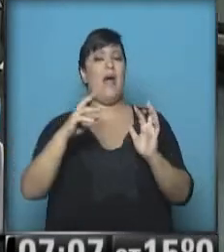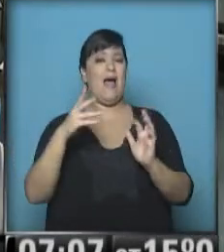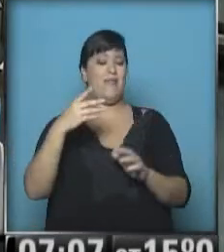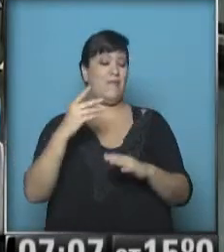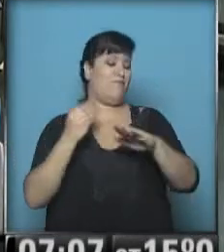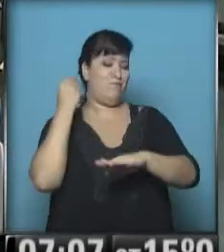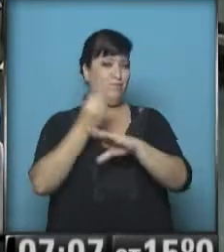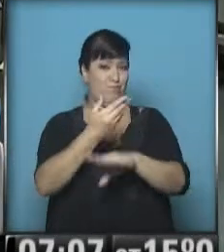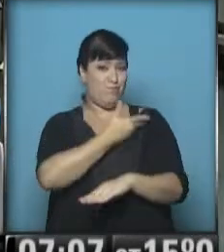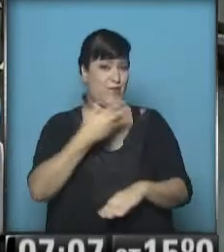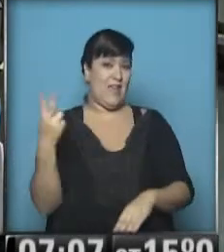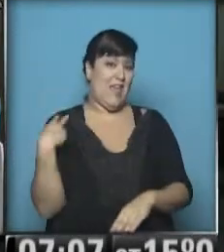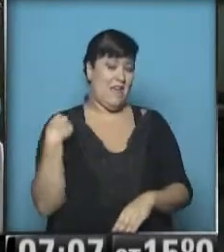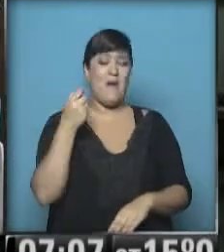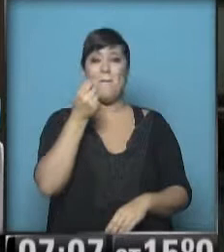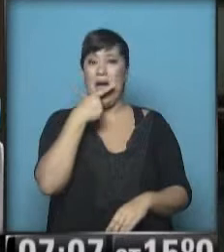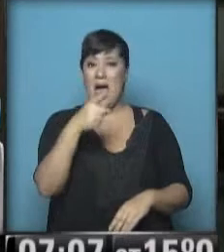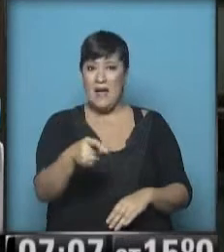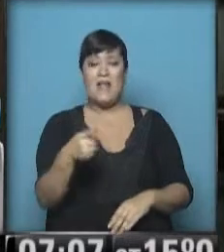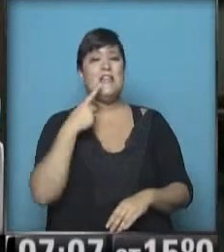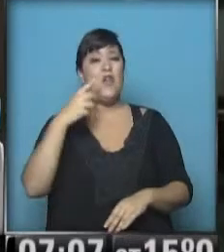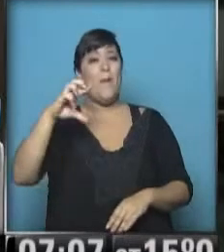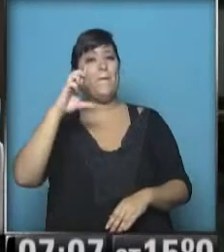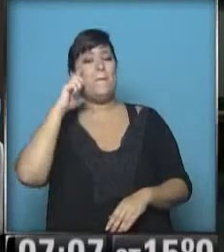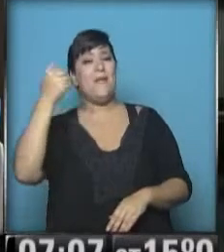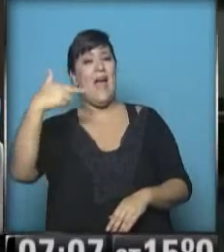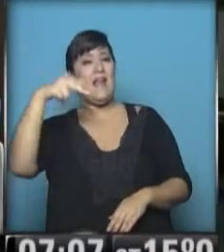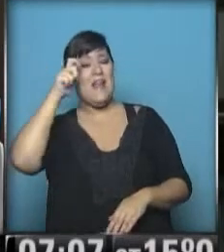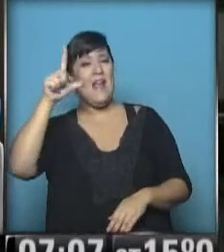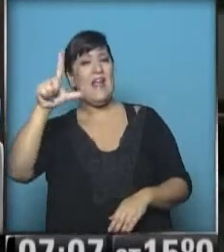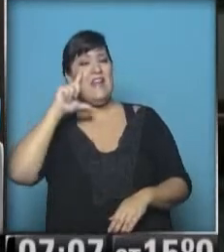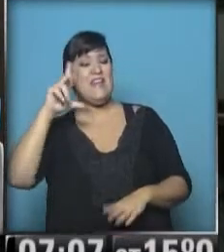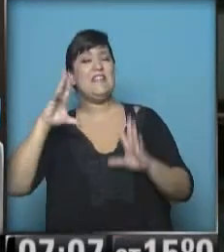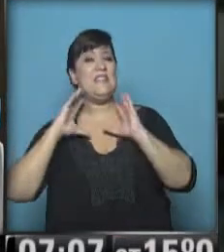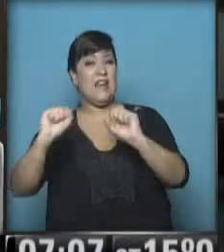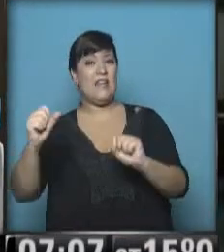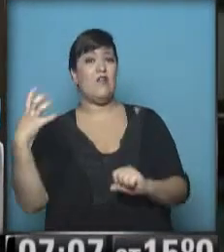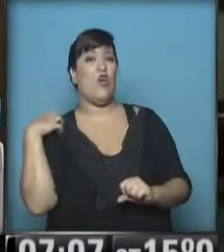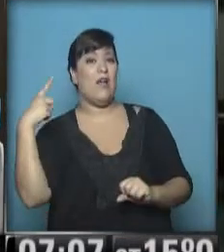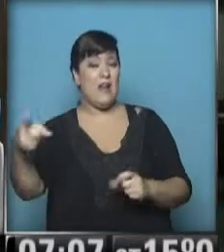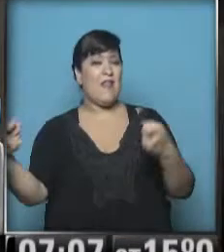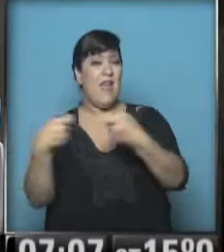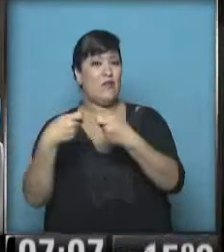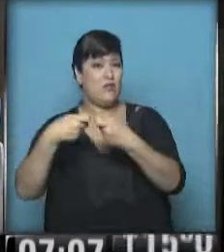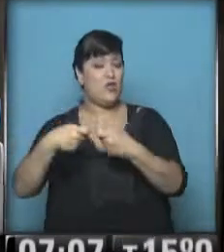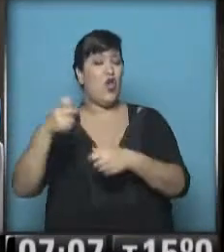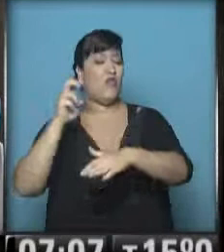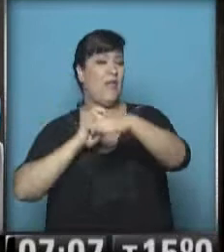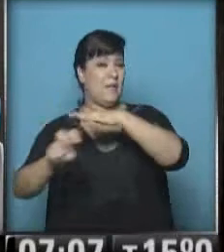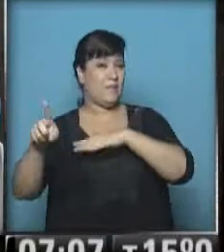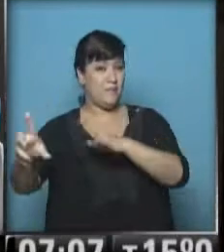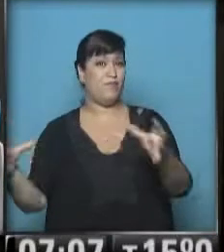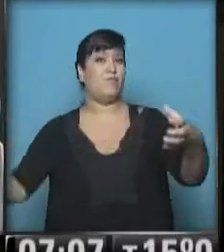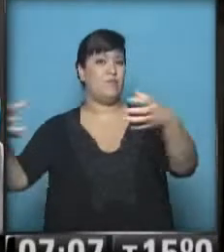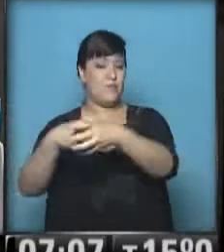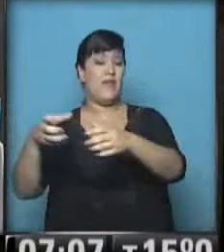Macri. Esto lo confirmó Roberto Pianelli, que es el secretario general de la asociación. Recordemos que reúne a los trabajadores